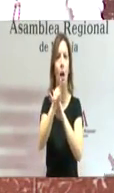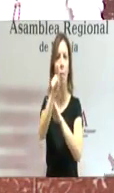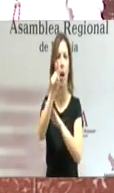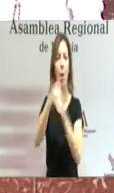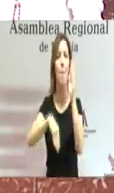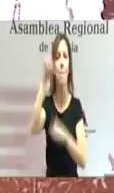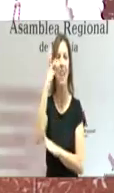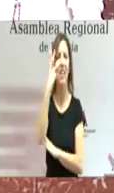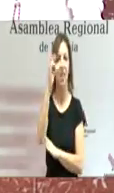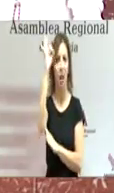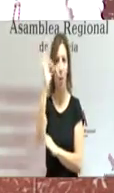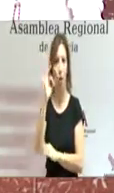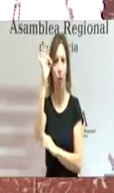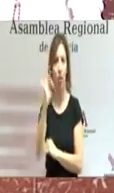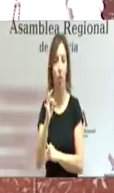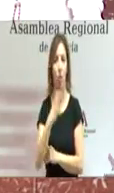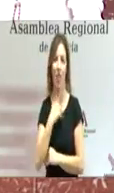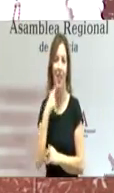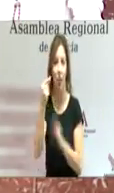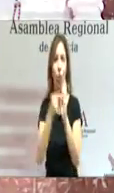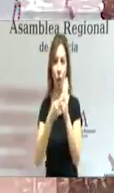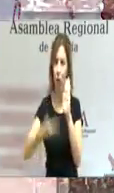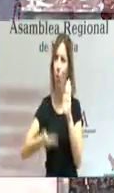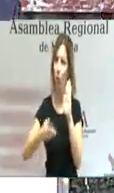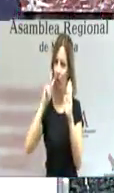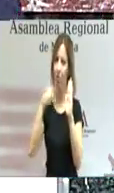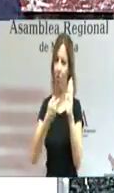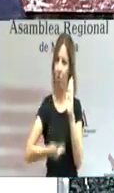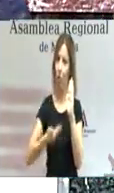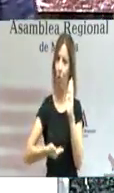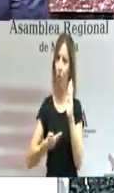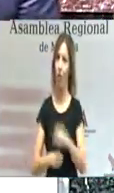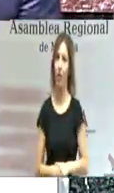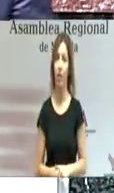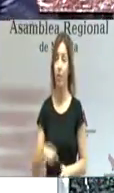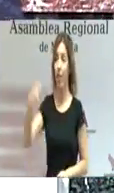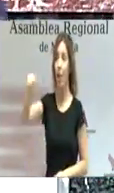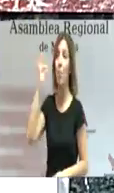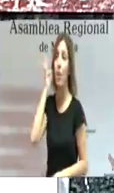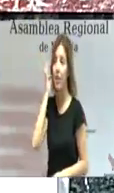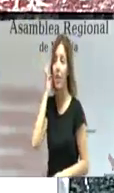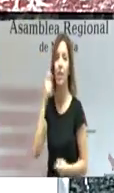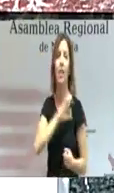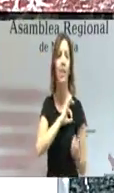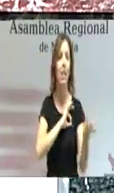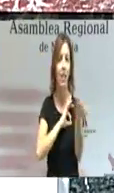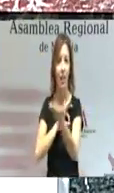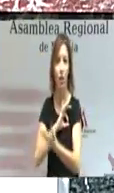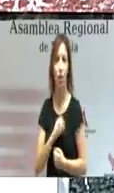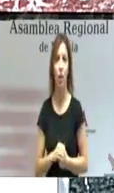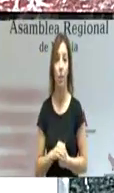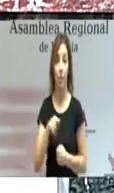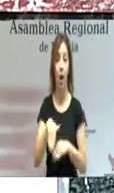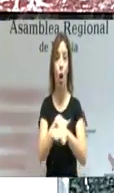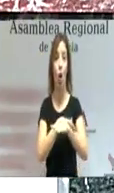3%. Un dato a tener en cuenta, sin ninguna duda. Señora presidenta, señorías, el Gobierno,